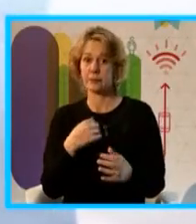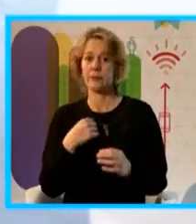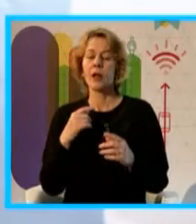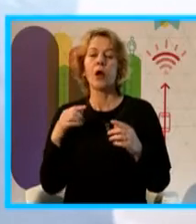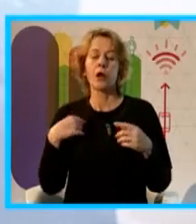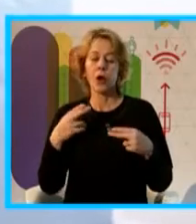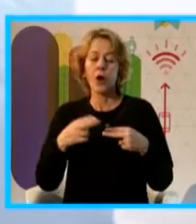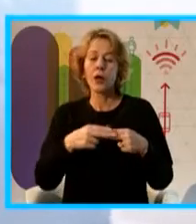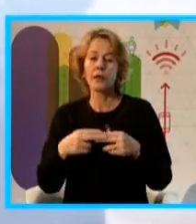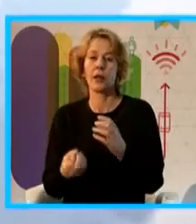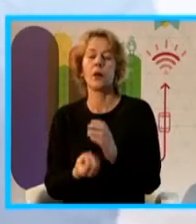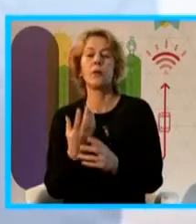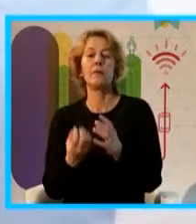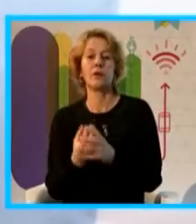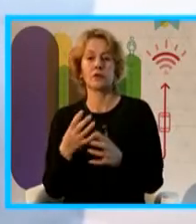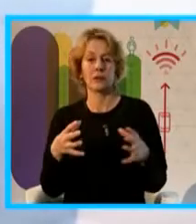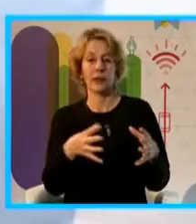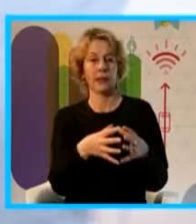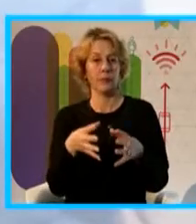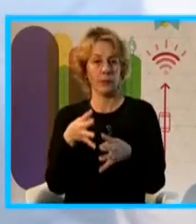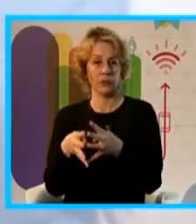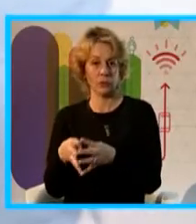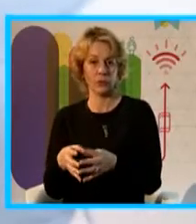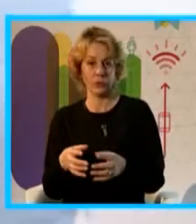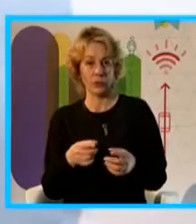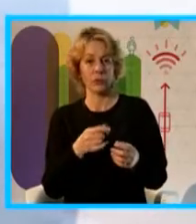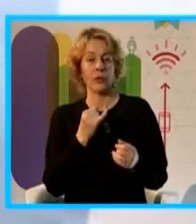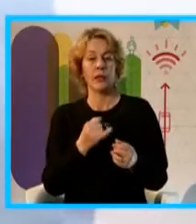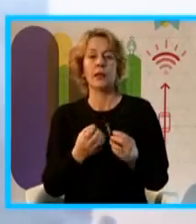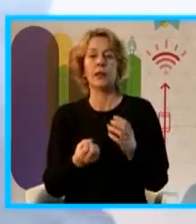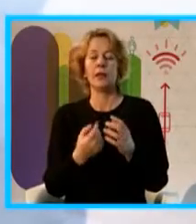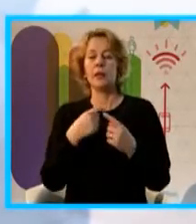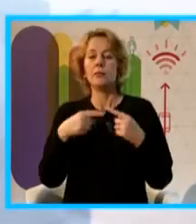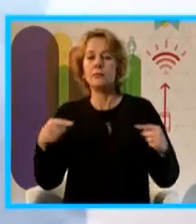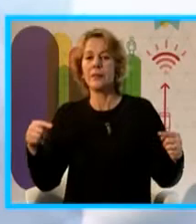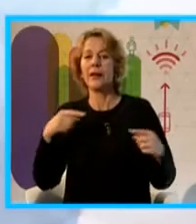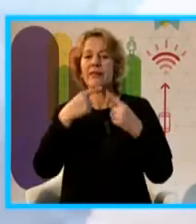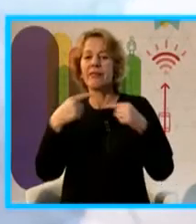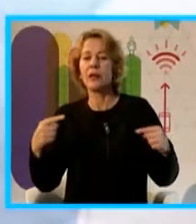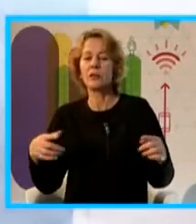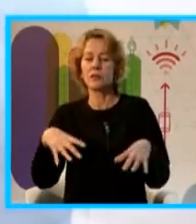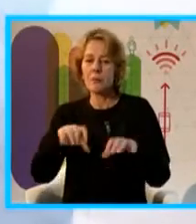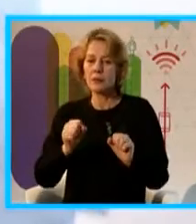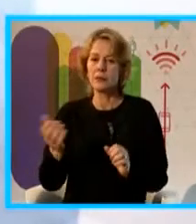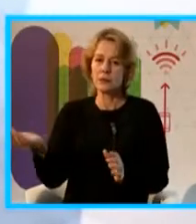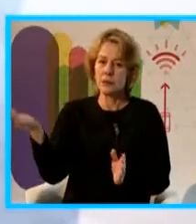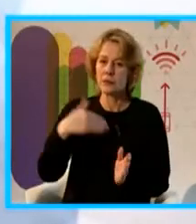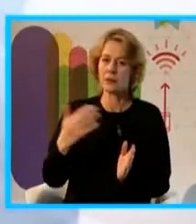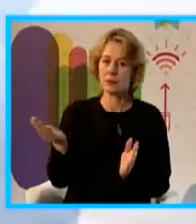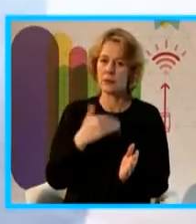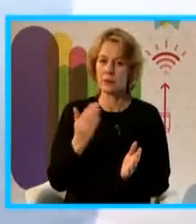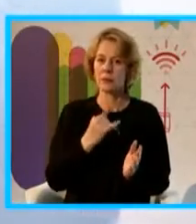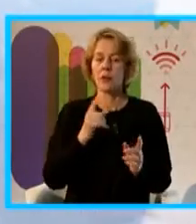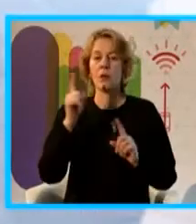equipos, que la gente de datos abiertos pueda tomar los datos para hacer lo que haya que hacer, para que la